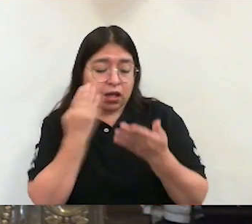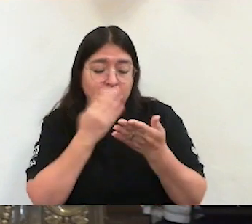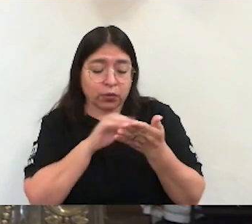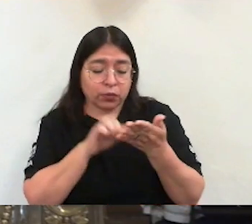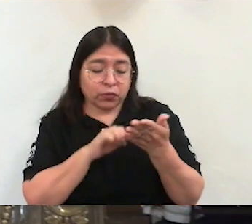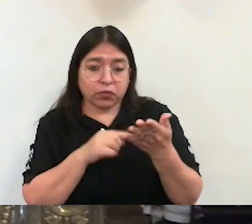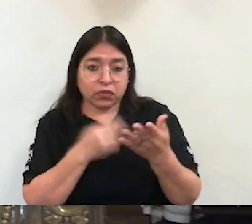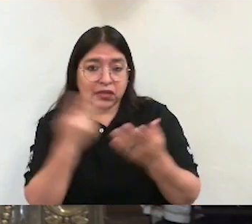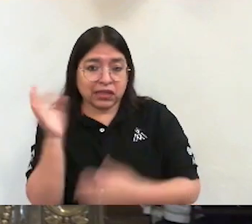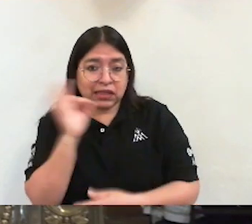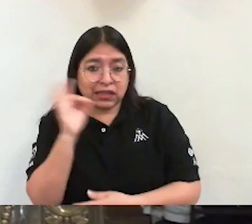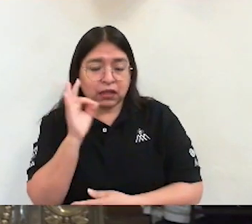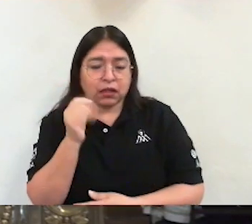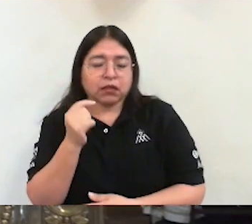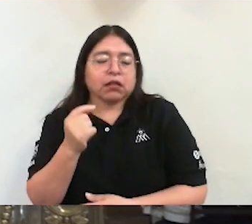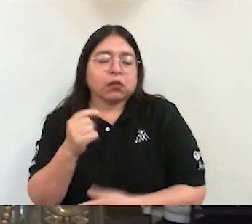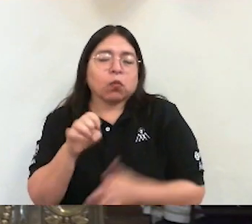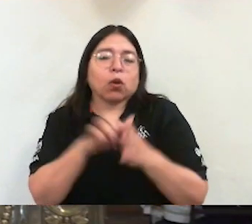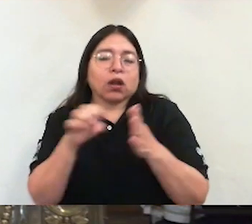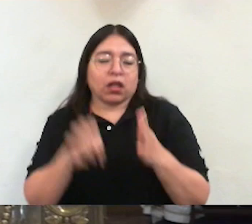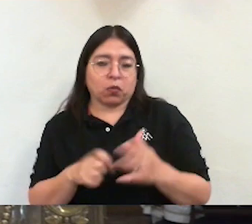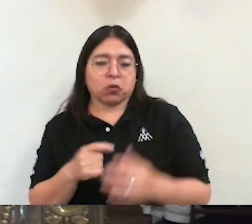creen que le dan gloria a Dios.